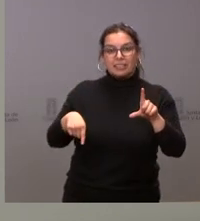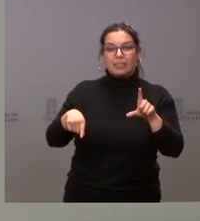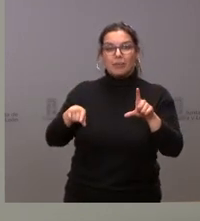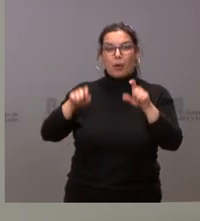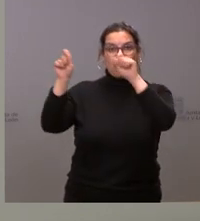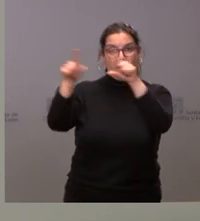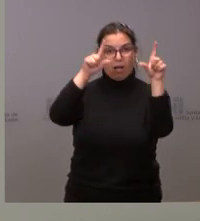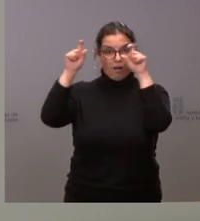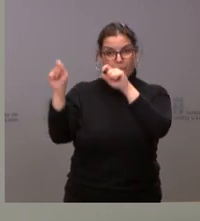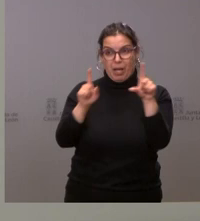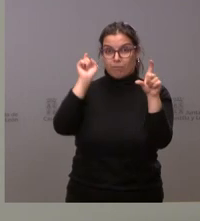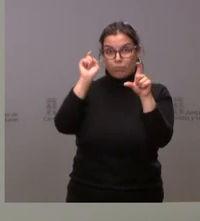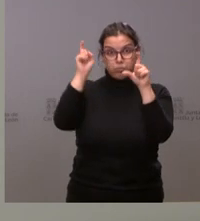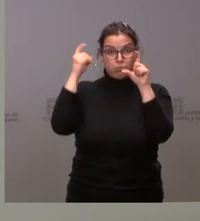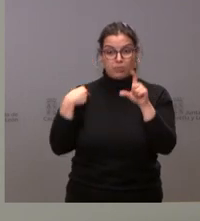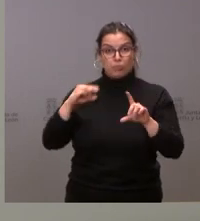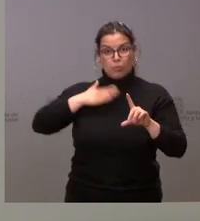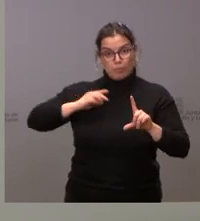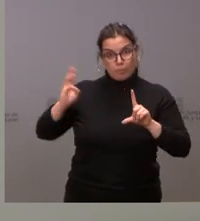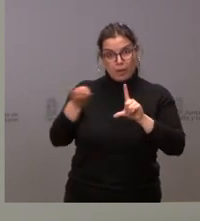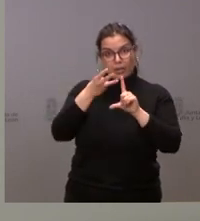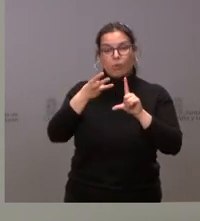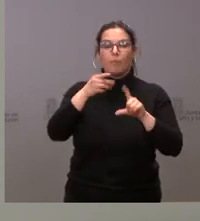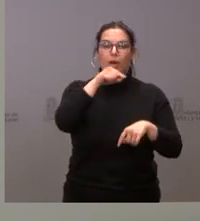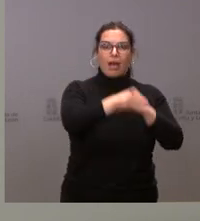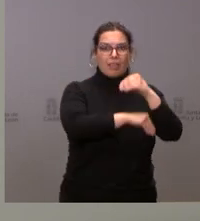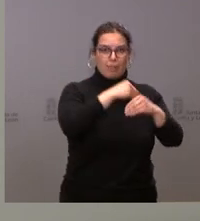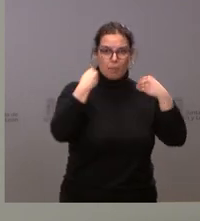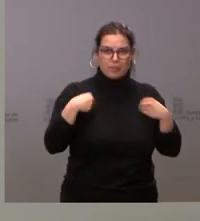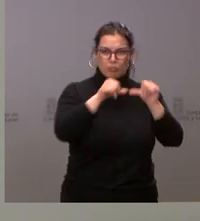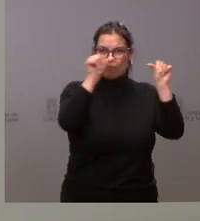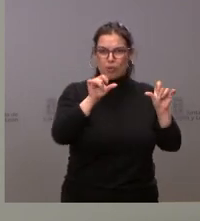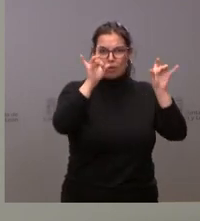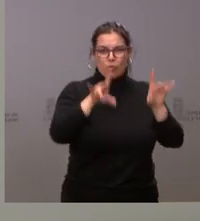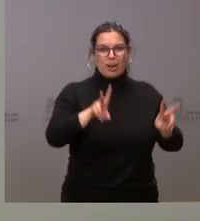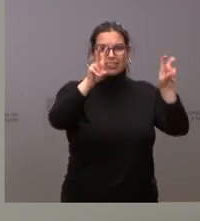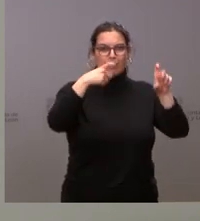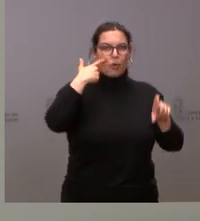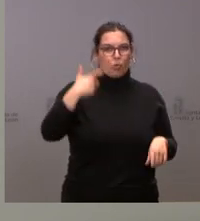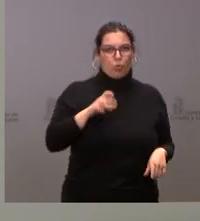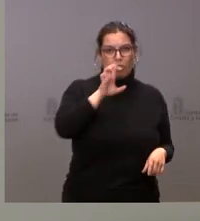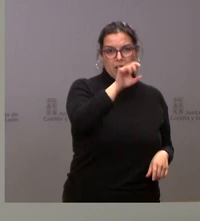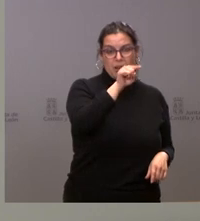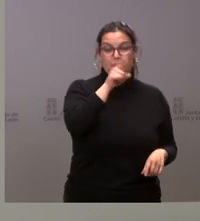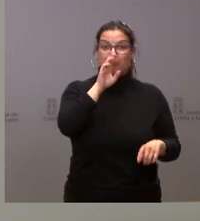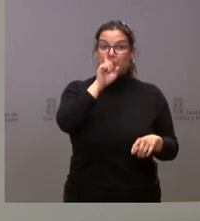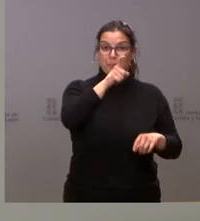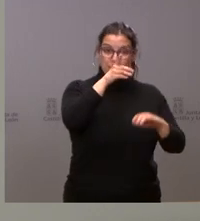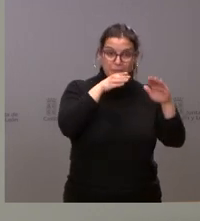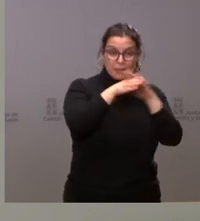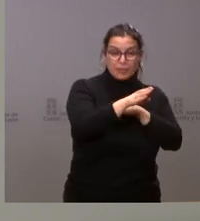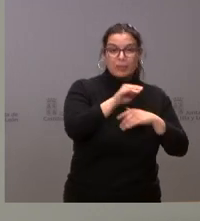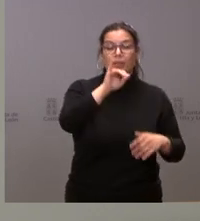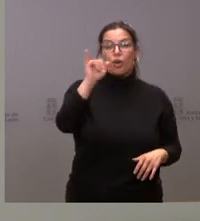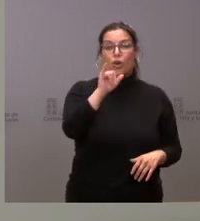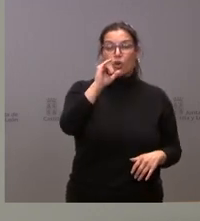también en la propia página web de la Junta de Castilla y León, lo hacemos hoy en relación con Ucrania. Este acceso es jcl